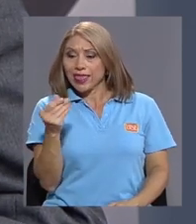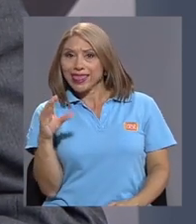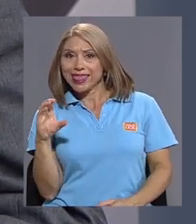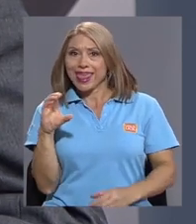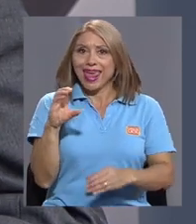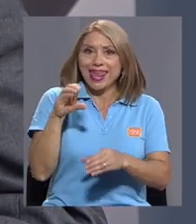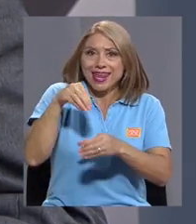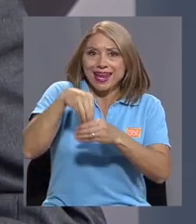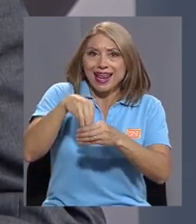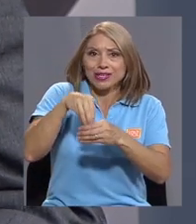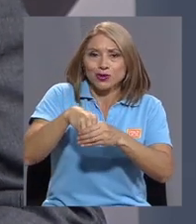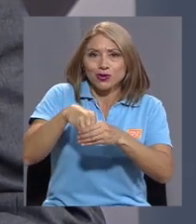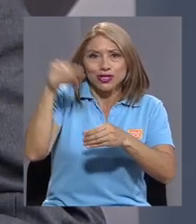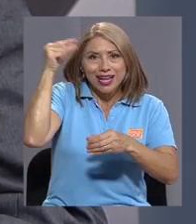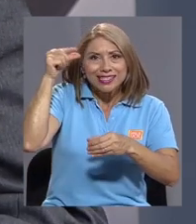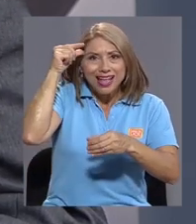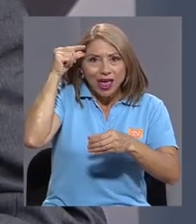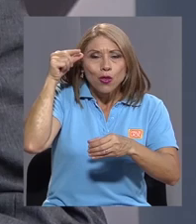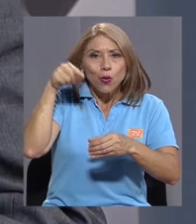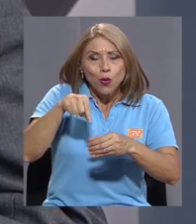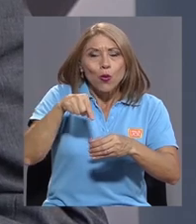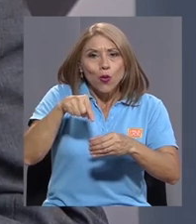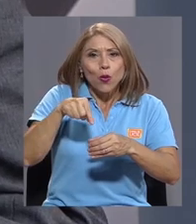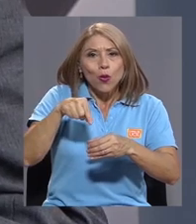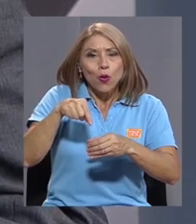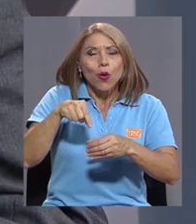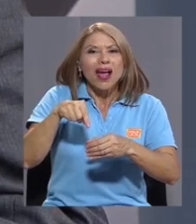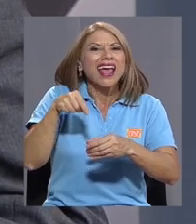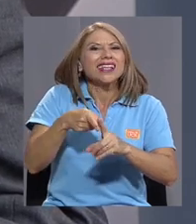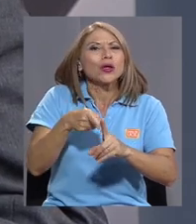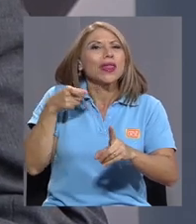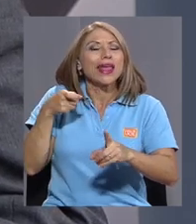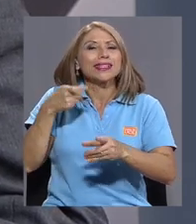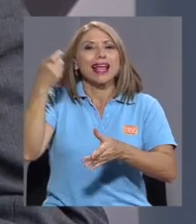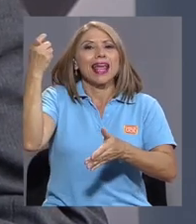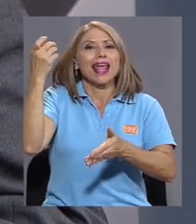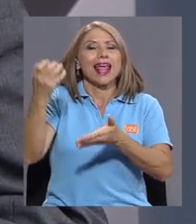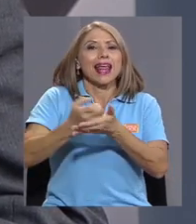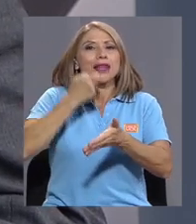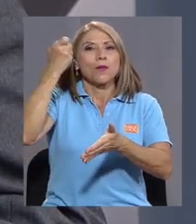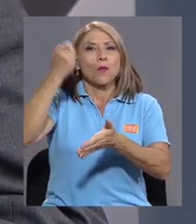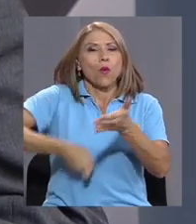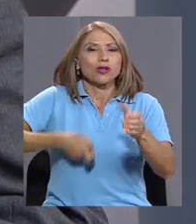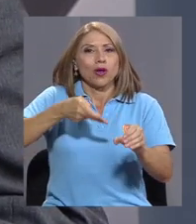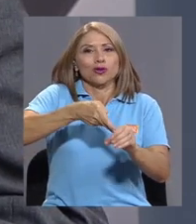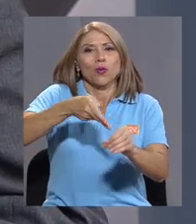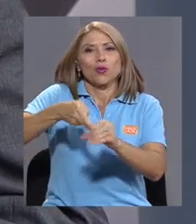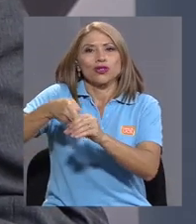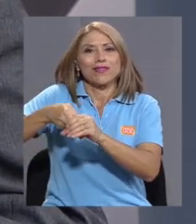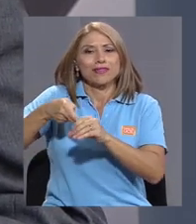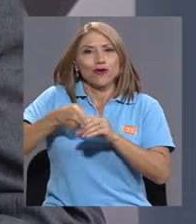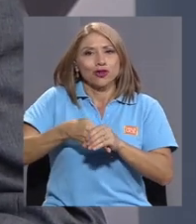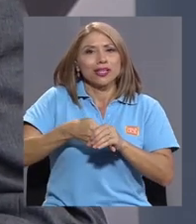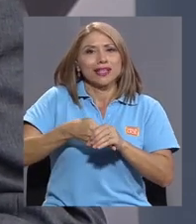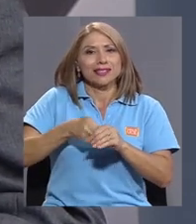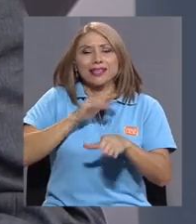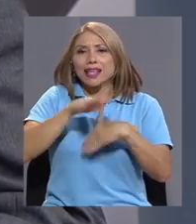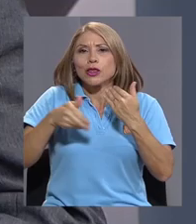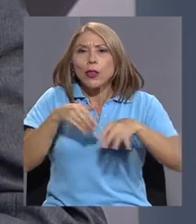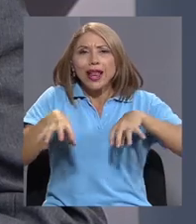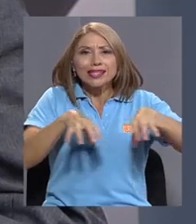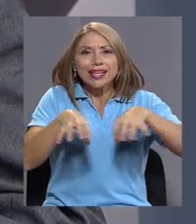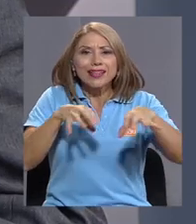las captaciones del Estado, vienen del impuesto a los combustibles fósiles y todas las actividades que